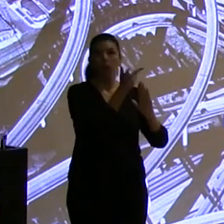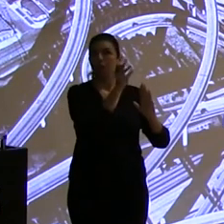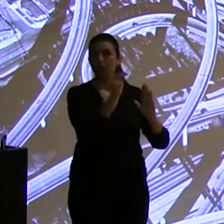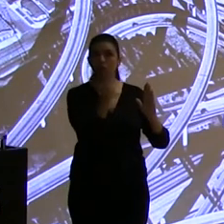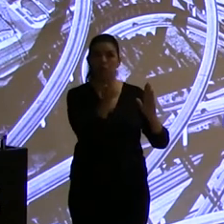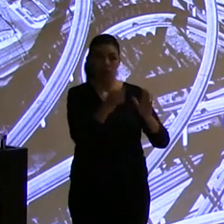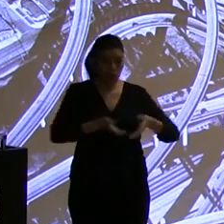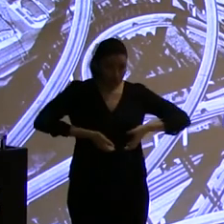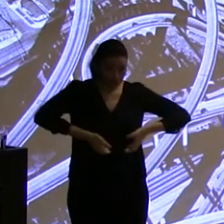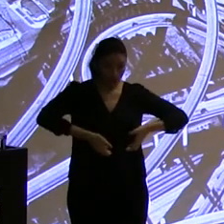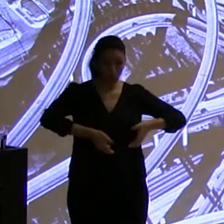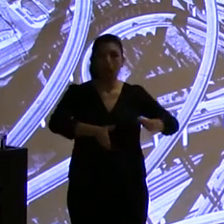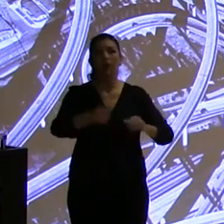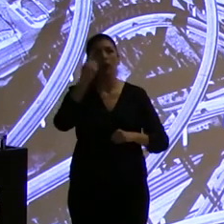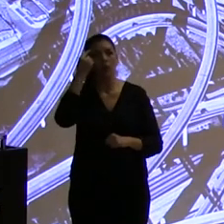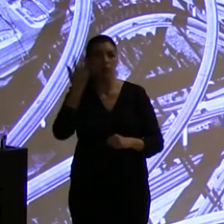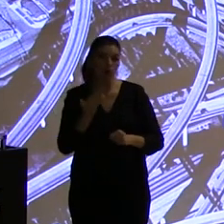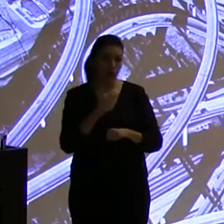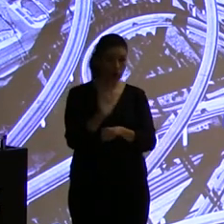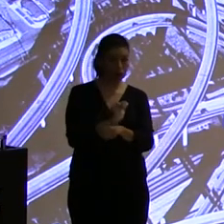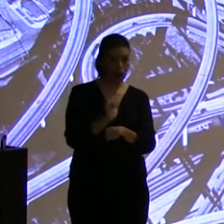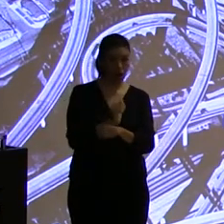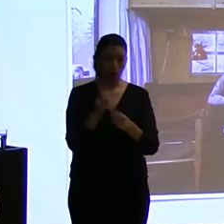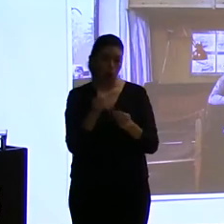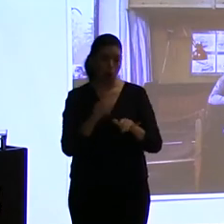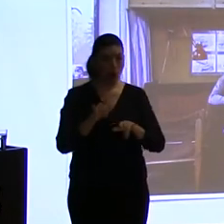Sin duda, Estados Unidos han ido muy rápidos en este camino.